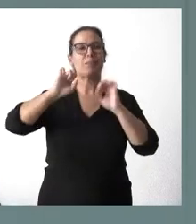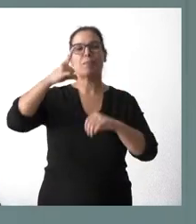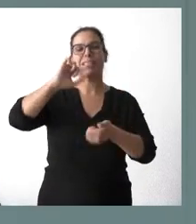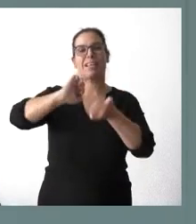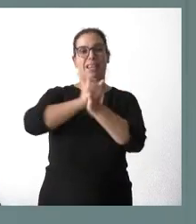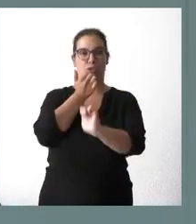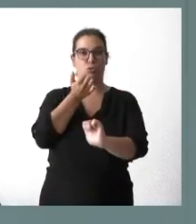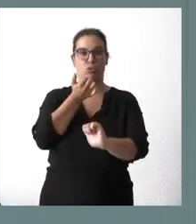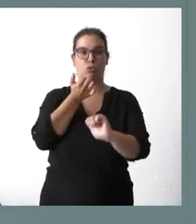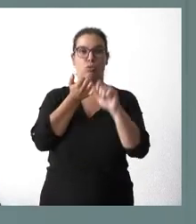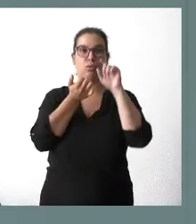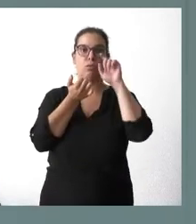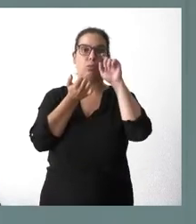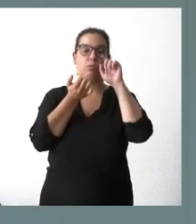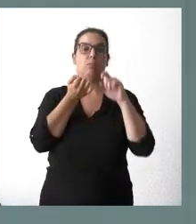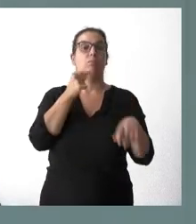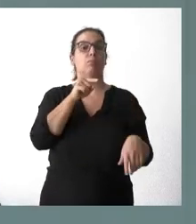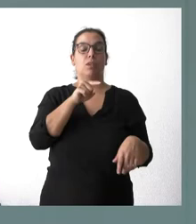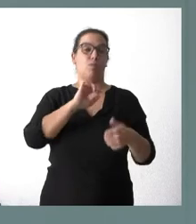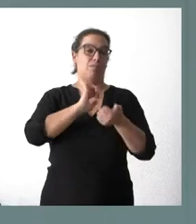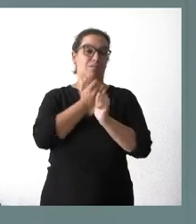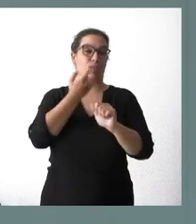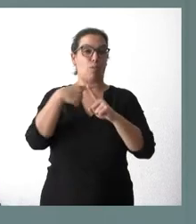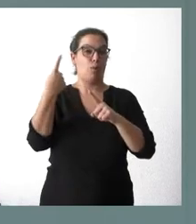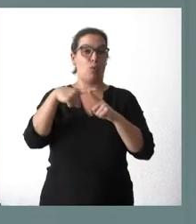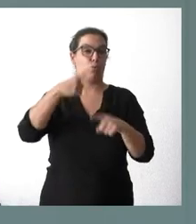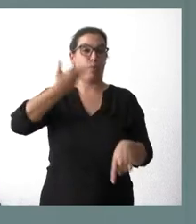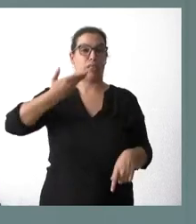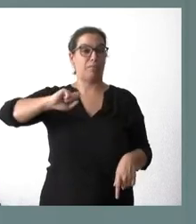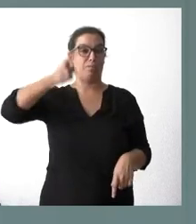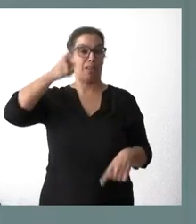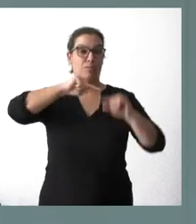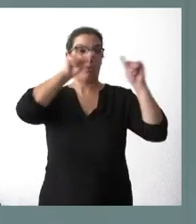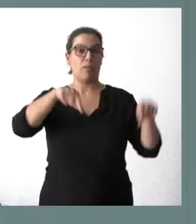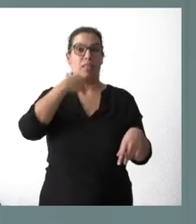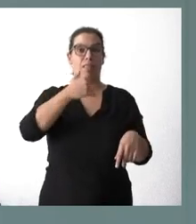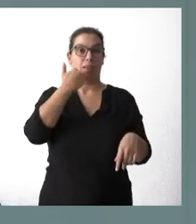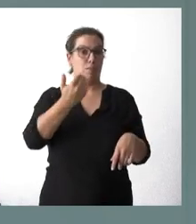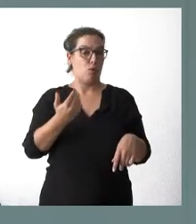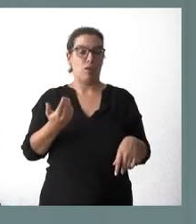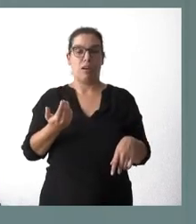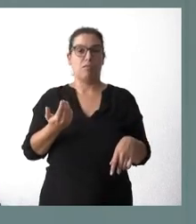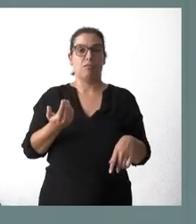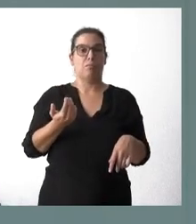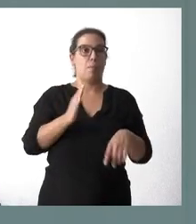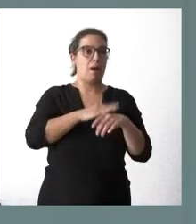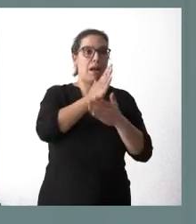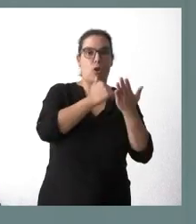que es uno de los productos más relevantes de la provincia, tanto a nivel autonómico como a nivel nacional y, por tanto,